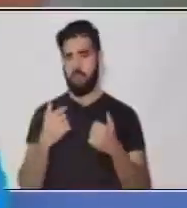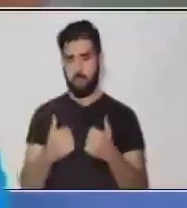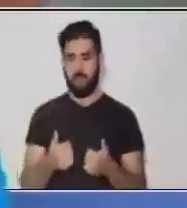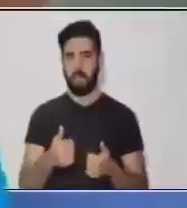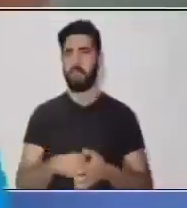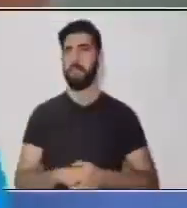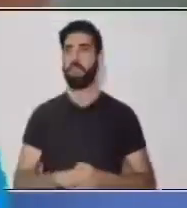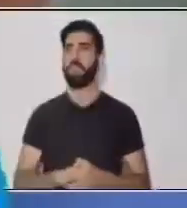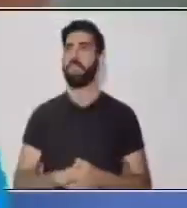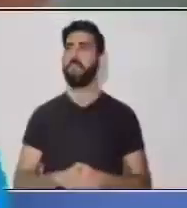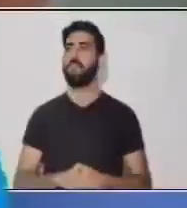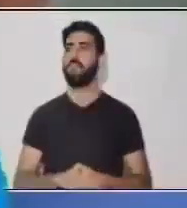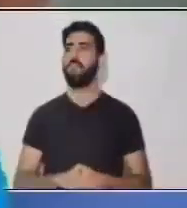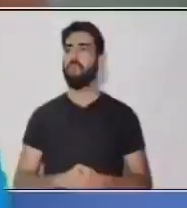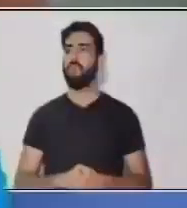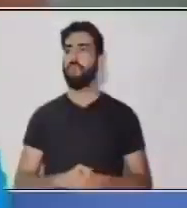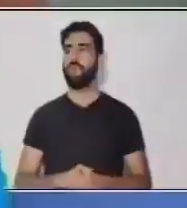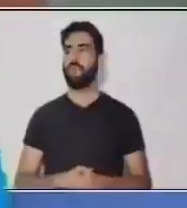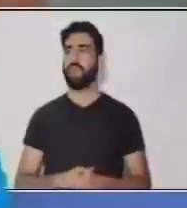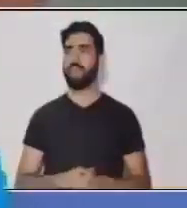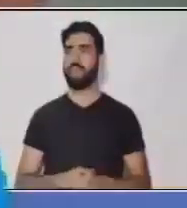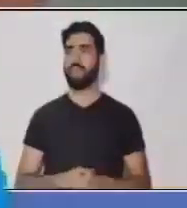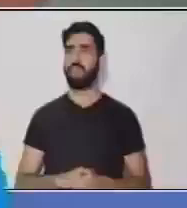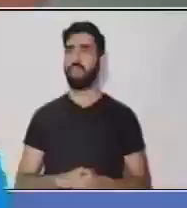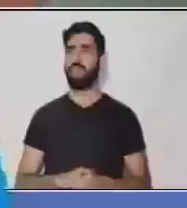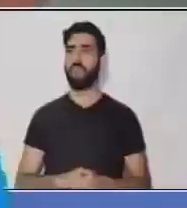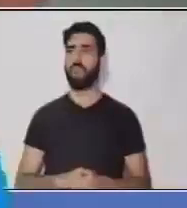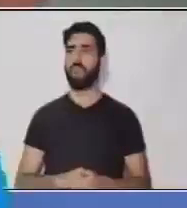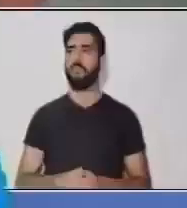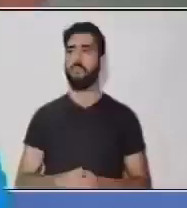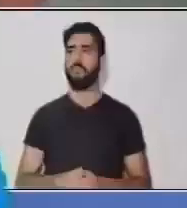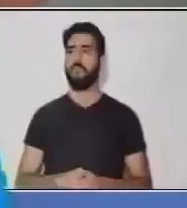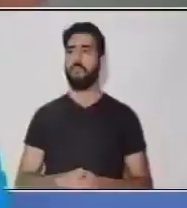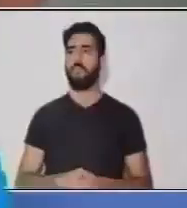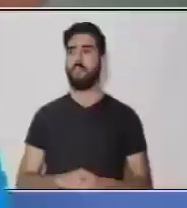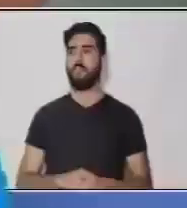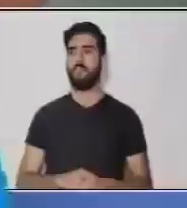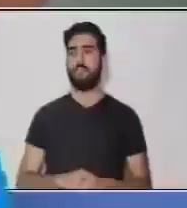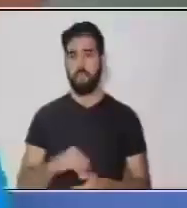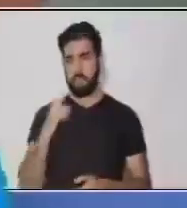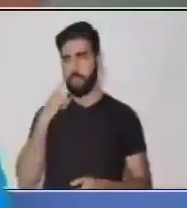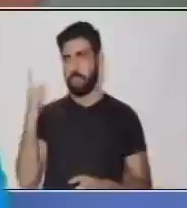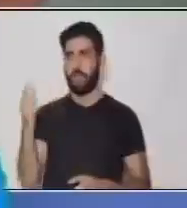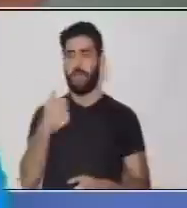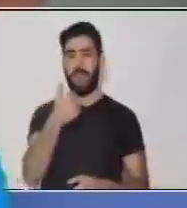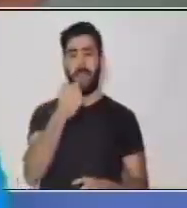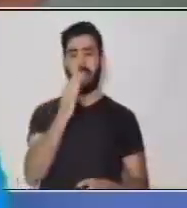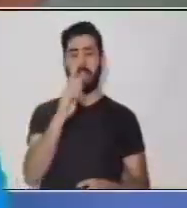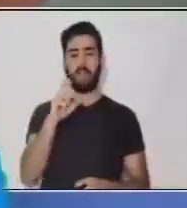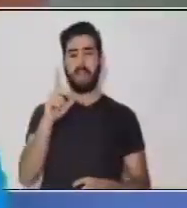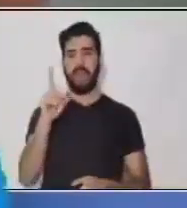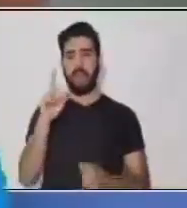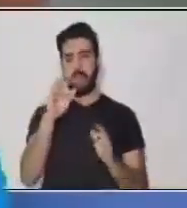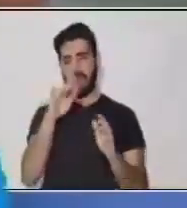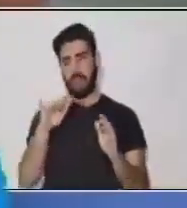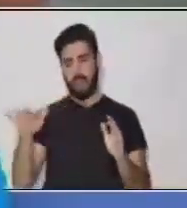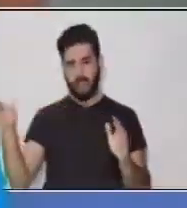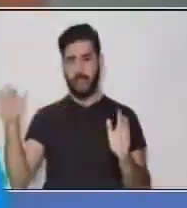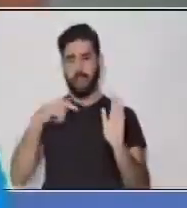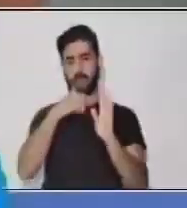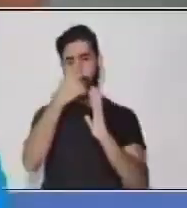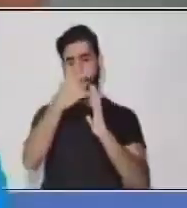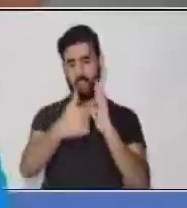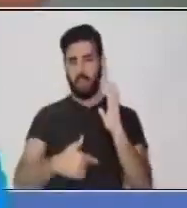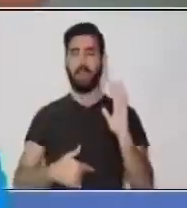La forré y la decoré... Con material que tenía en casa... Y... Le coloqué la de sedario... Utilizando estas